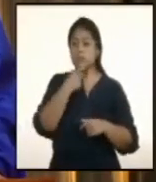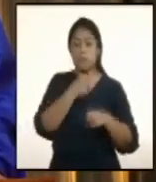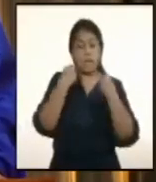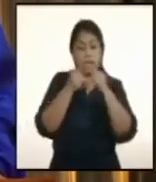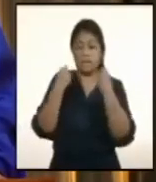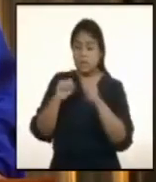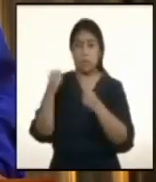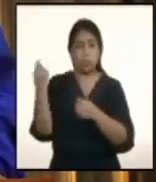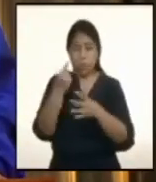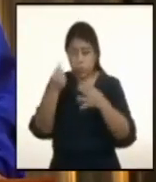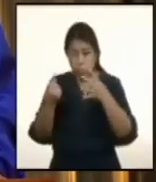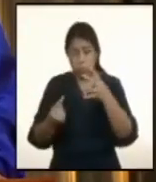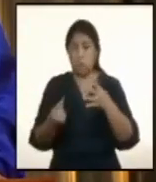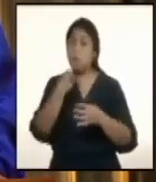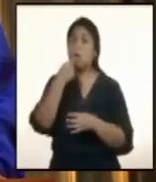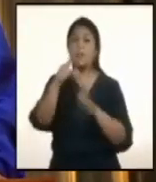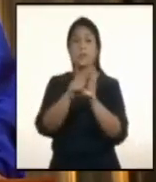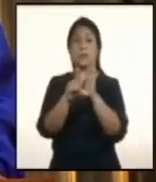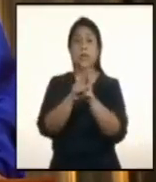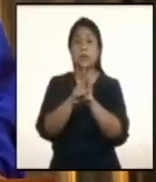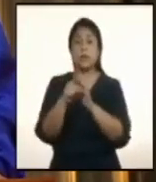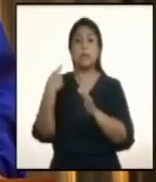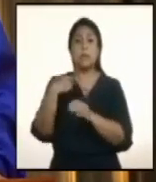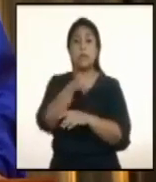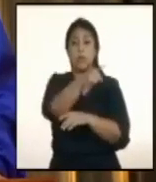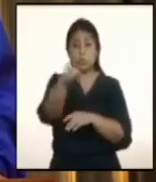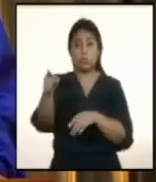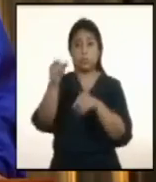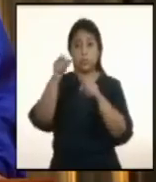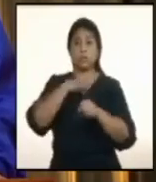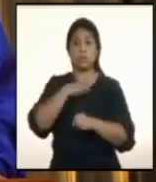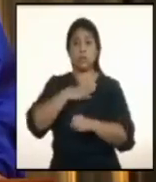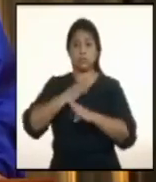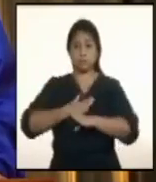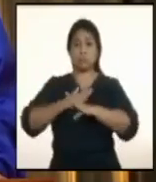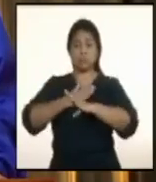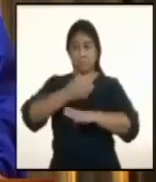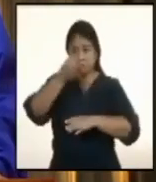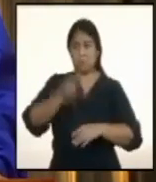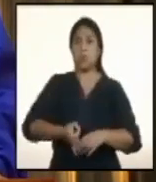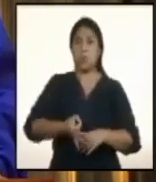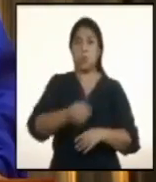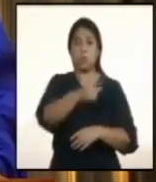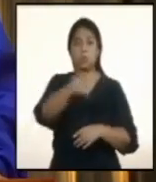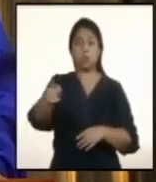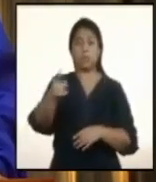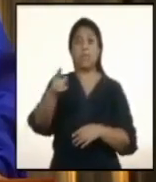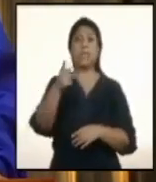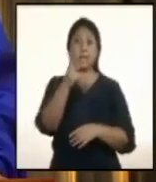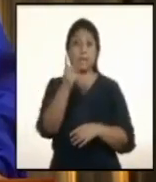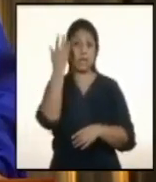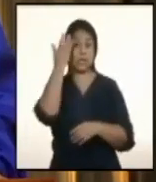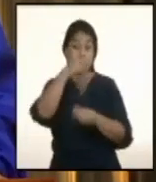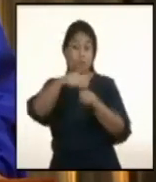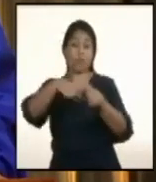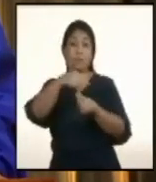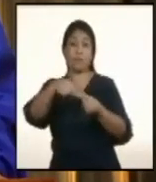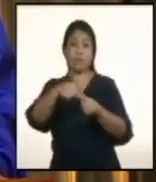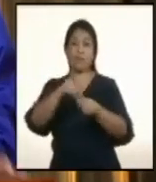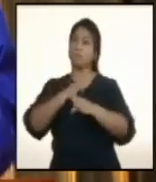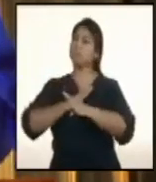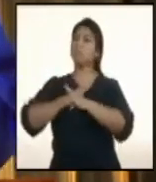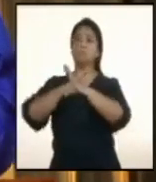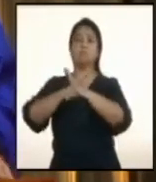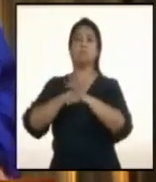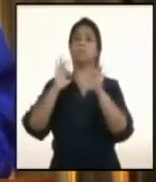para poder hacer que usted tenga la garantía de que el día de mañana usted y su familia van a estar protegidos